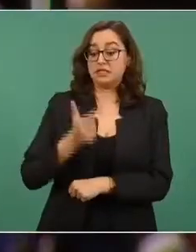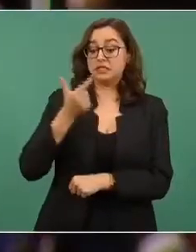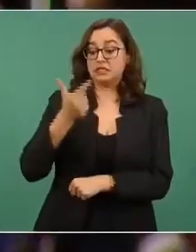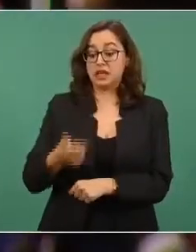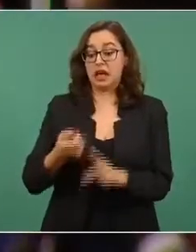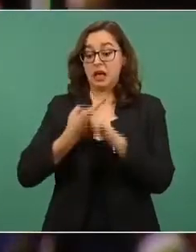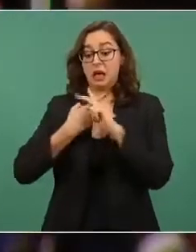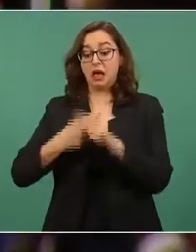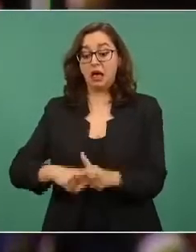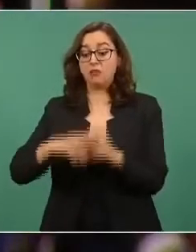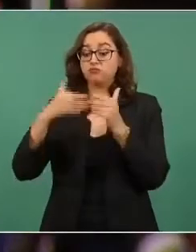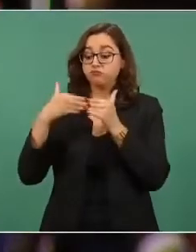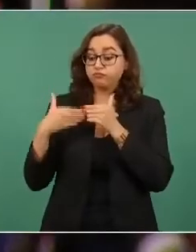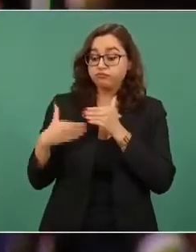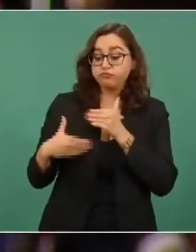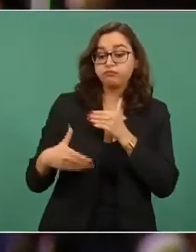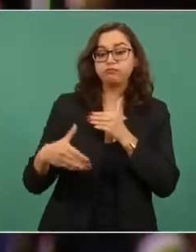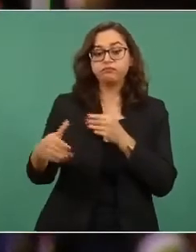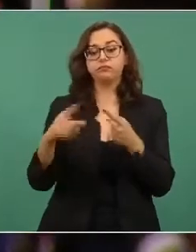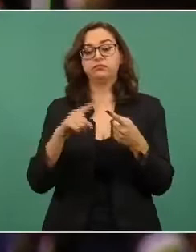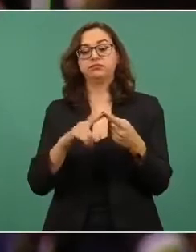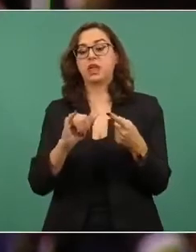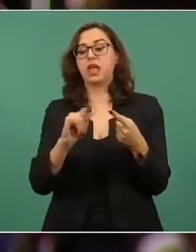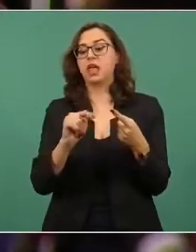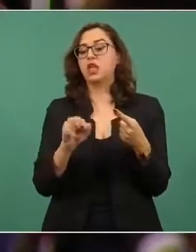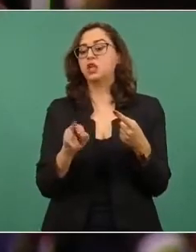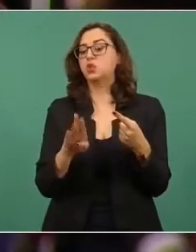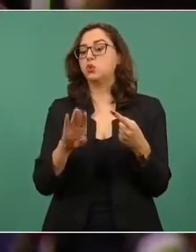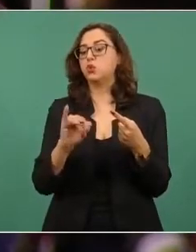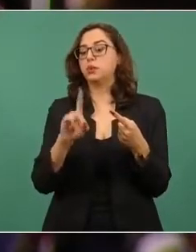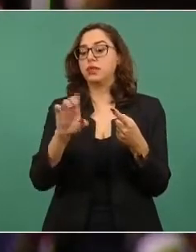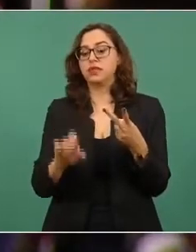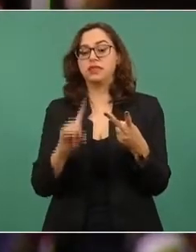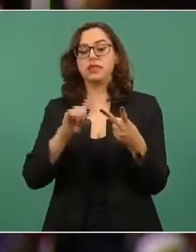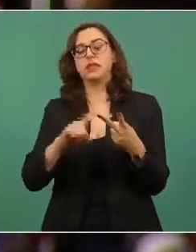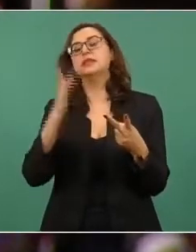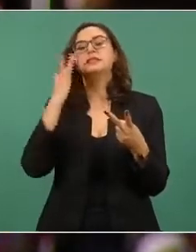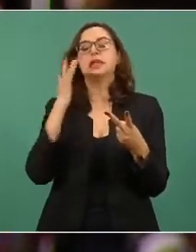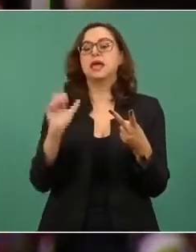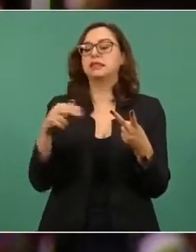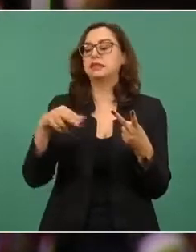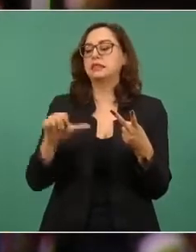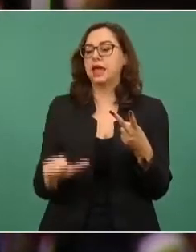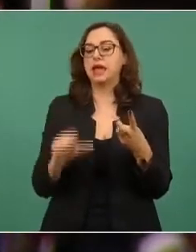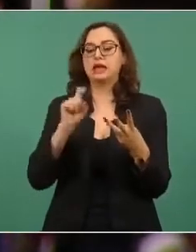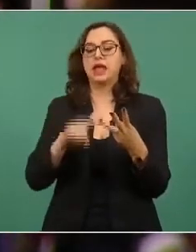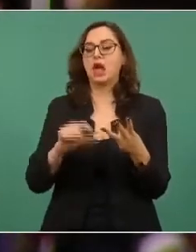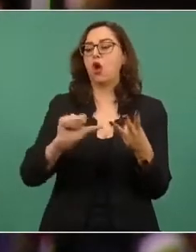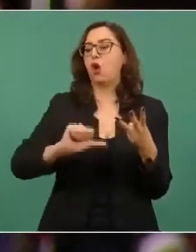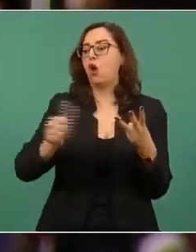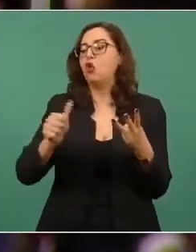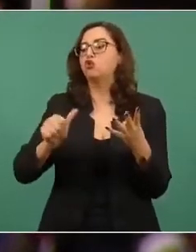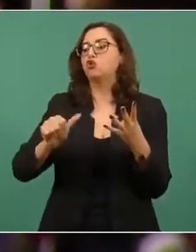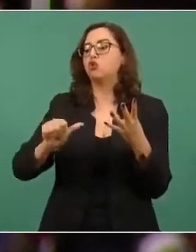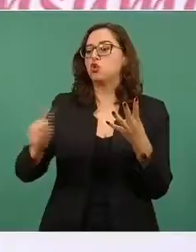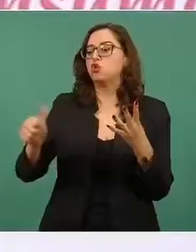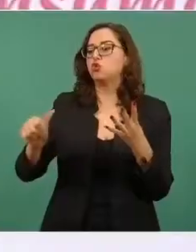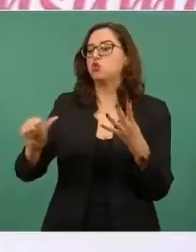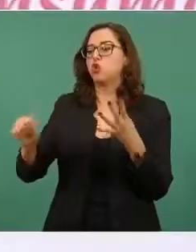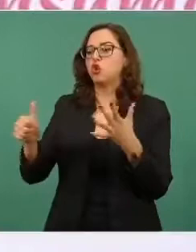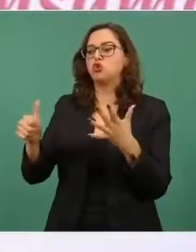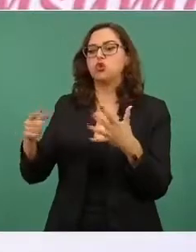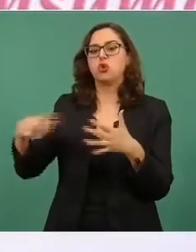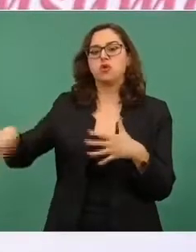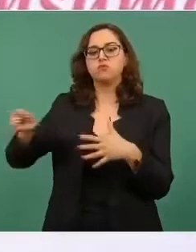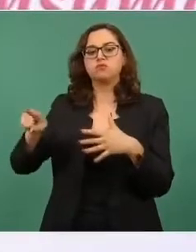Iturbide, ni Santana, ni ningún otro jefe político conservador